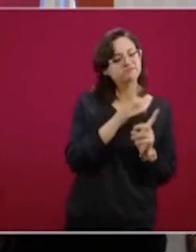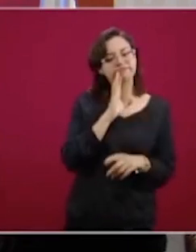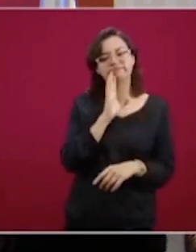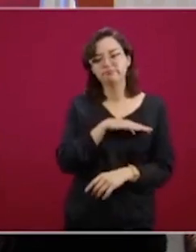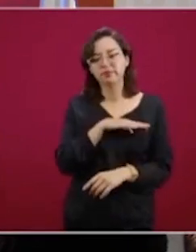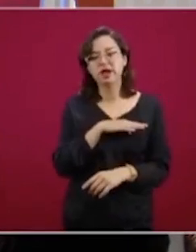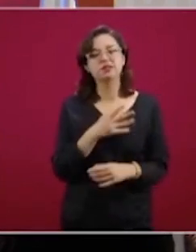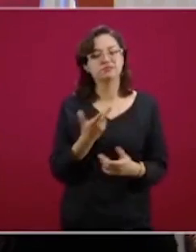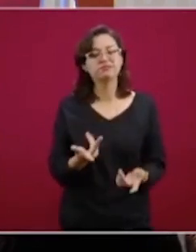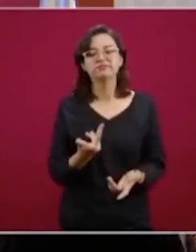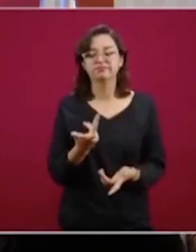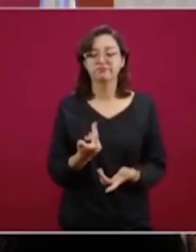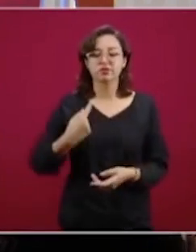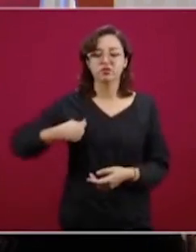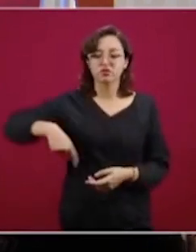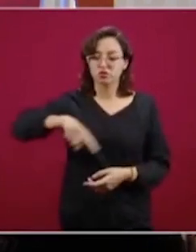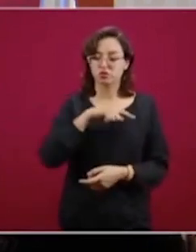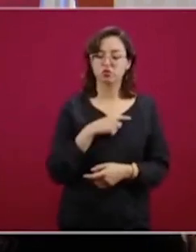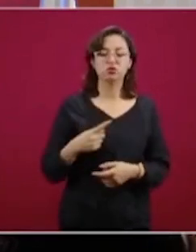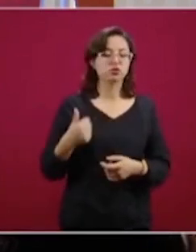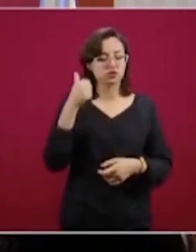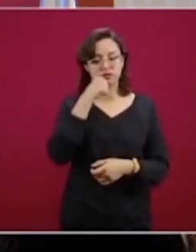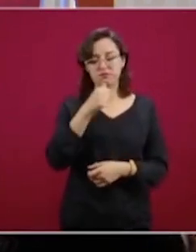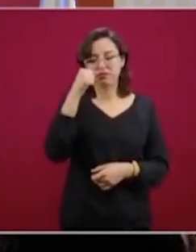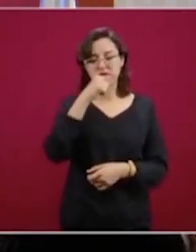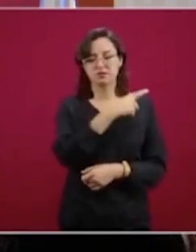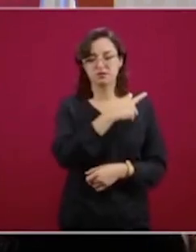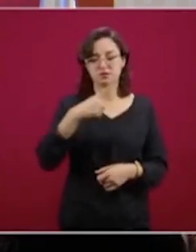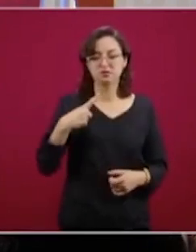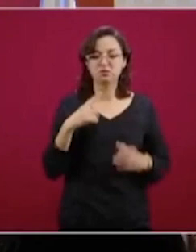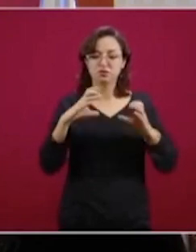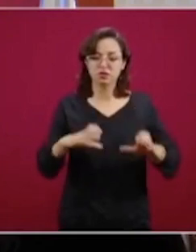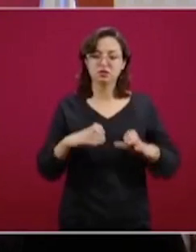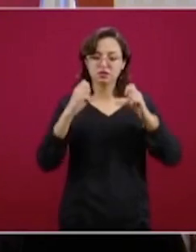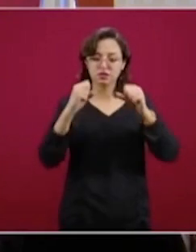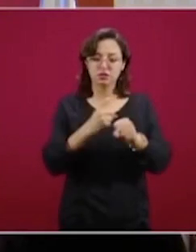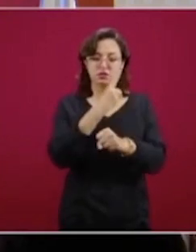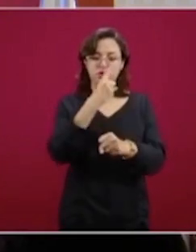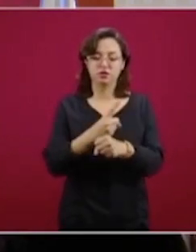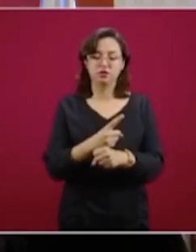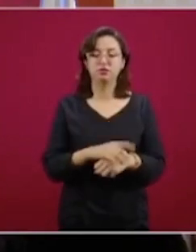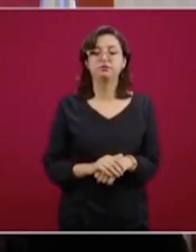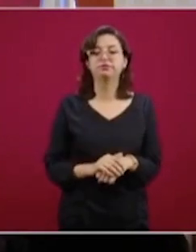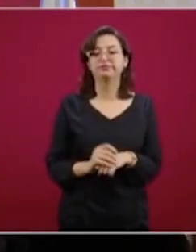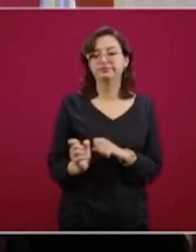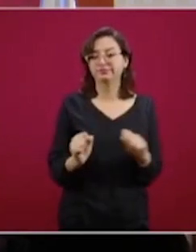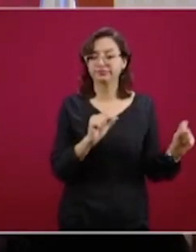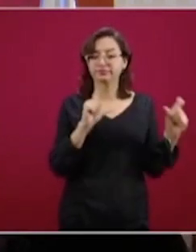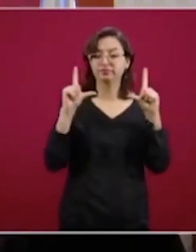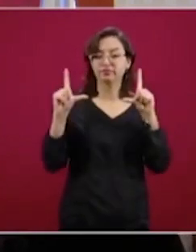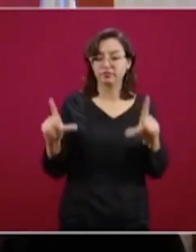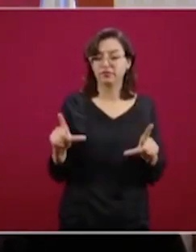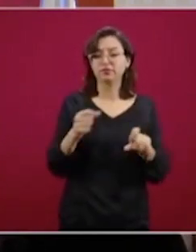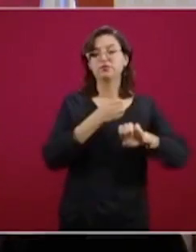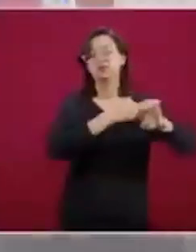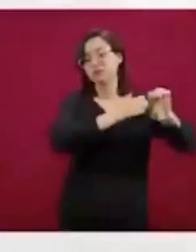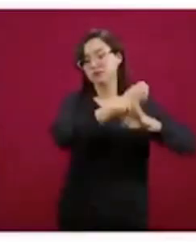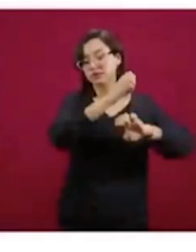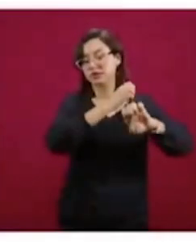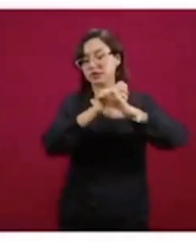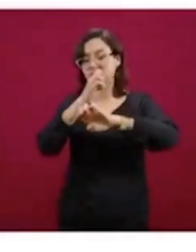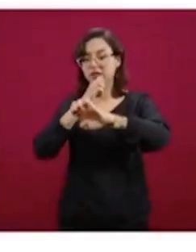autoridades un reto en materia de seguridad pública. Adelante, por favor. Bueno, este es el secuestro por entidad